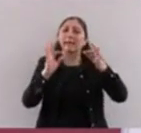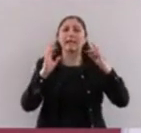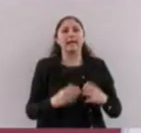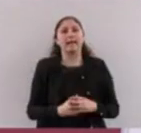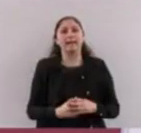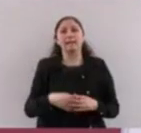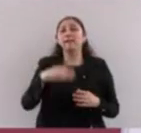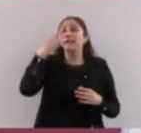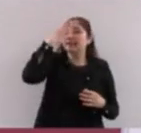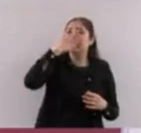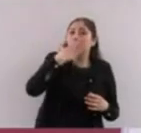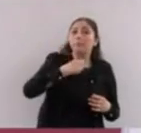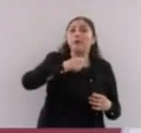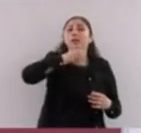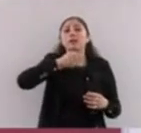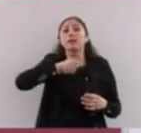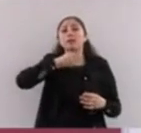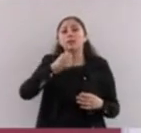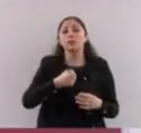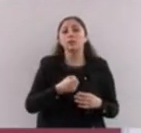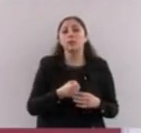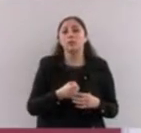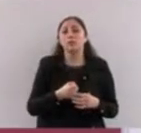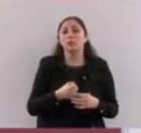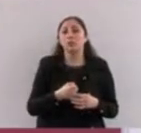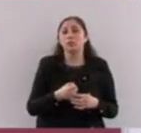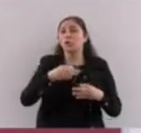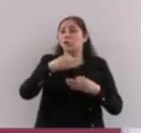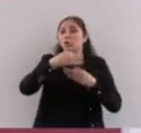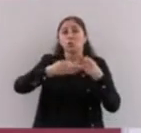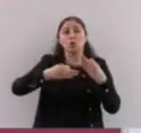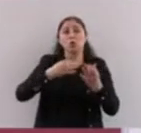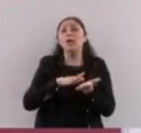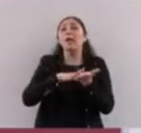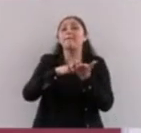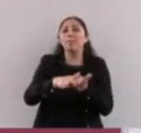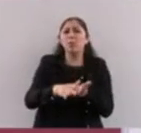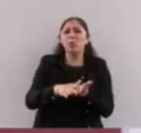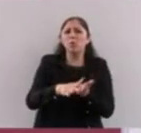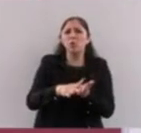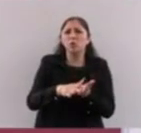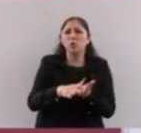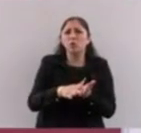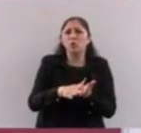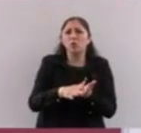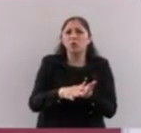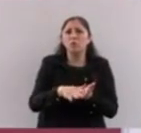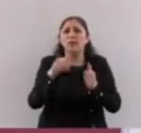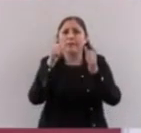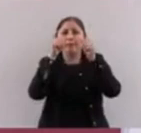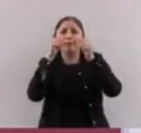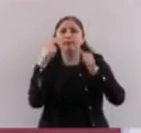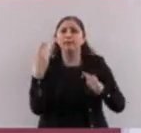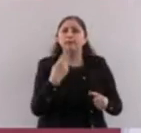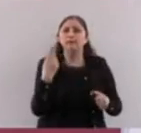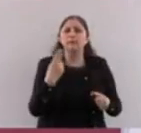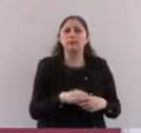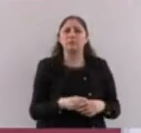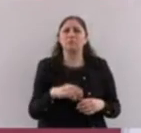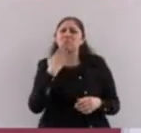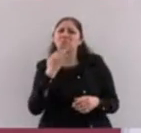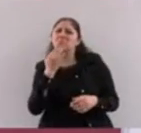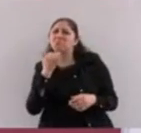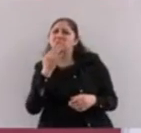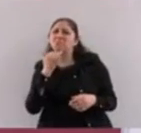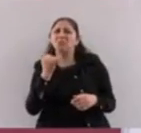que ustedes sepan que están los recursos dispuestos para ustedes. Luego nos dicen, es que ya no va a haber recursos,